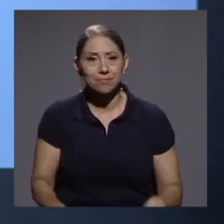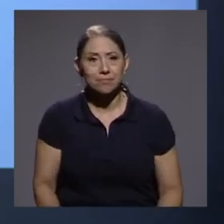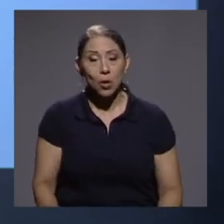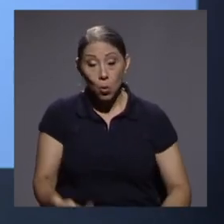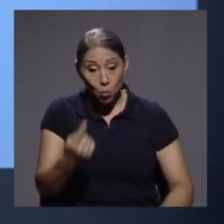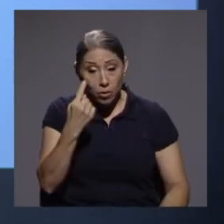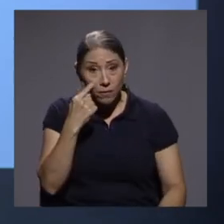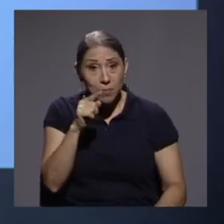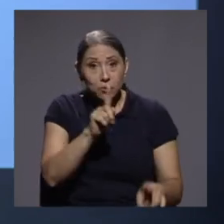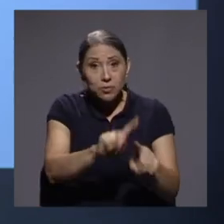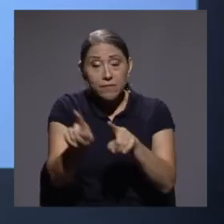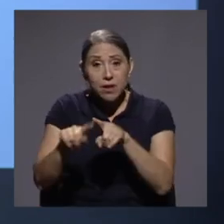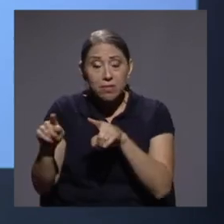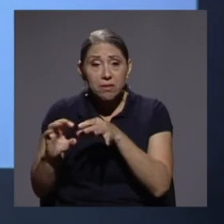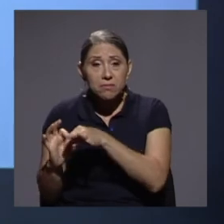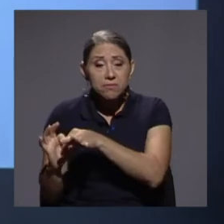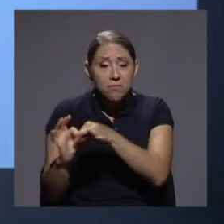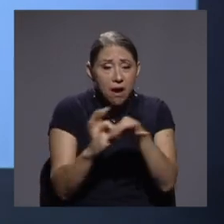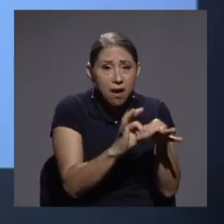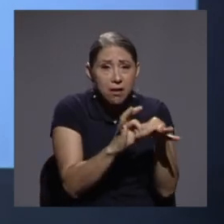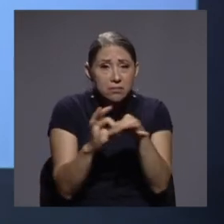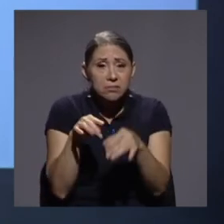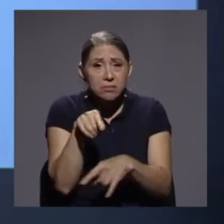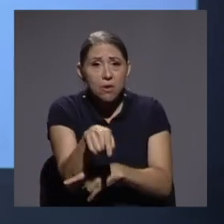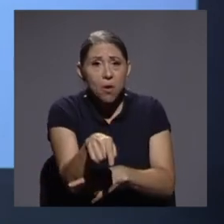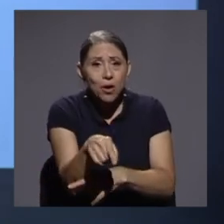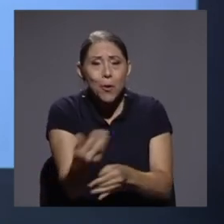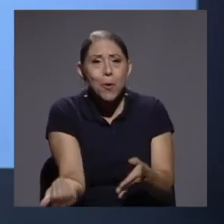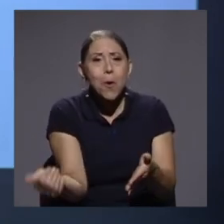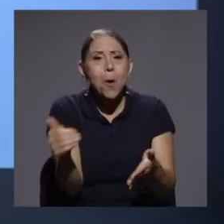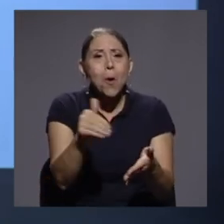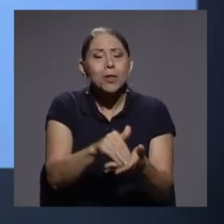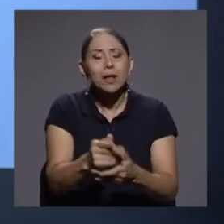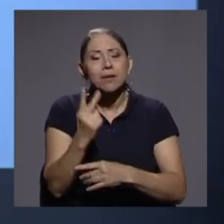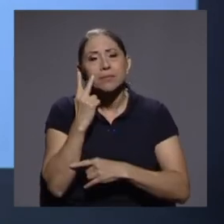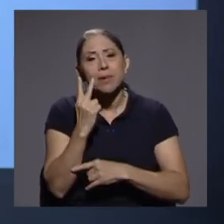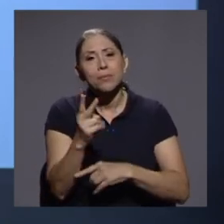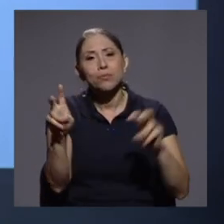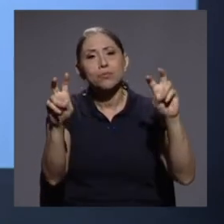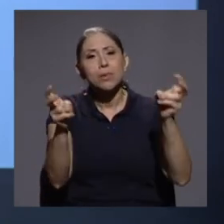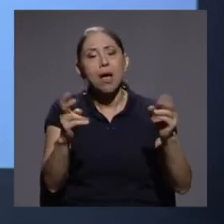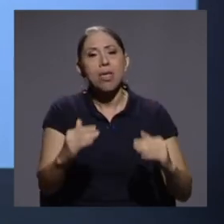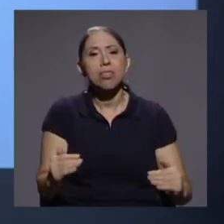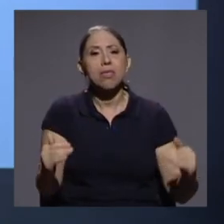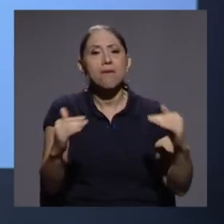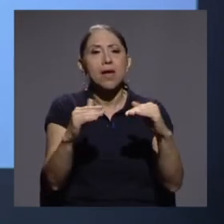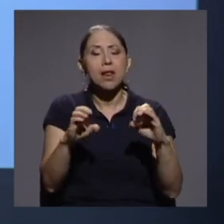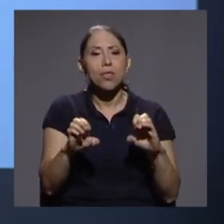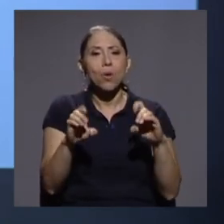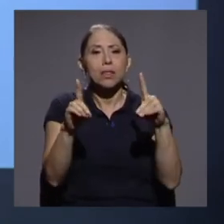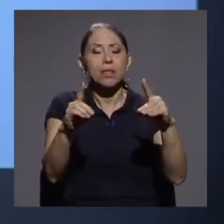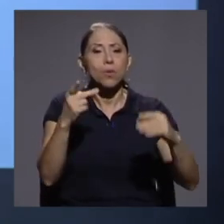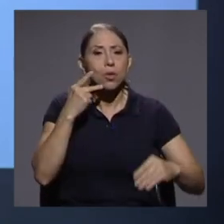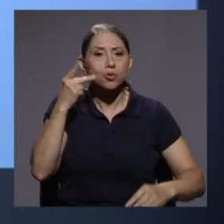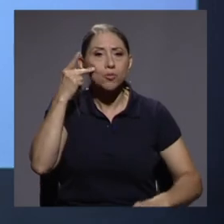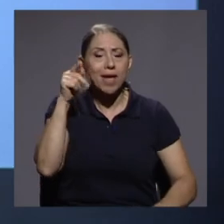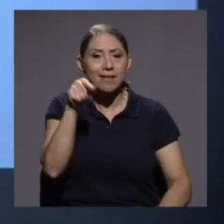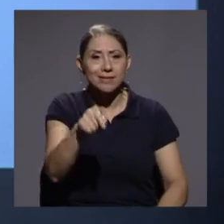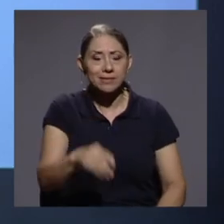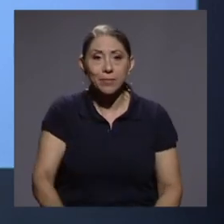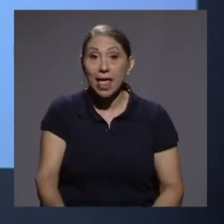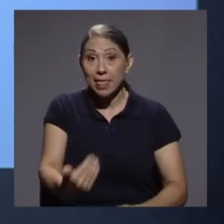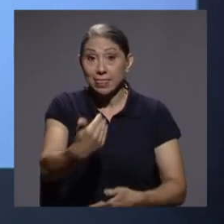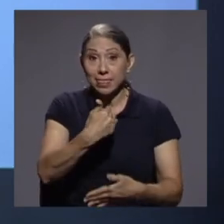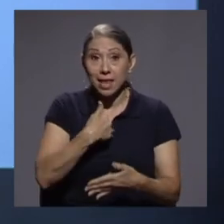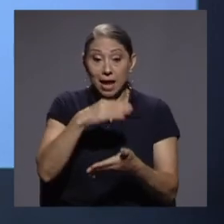nuevamente nos sale el tema del nivel educativo de los padres. Tener secundaria